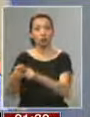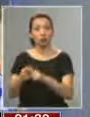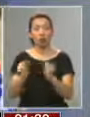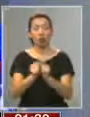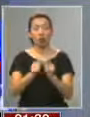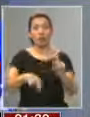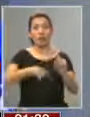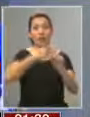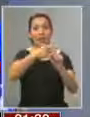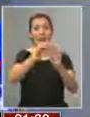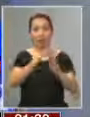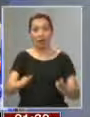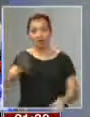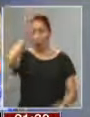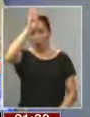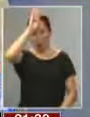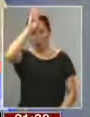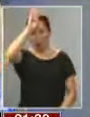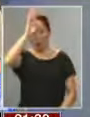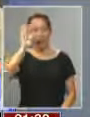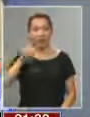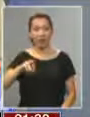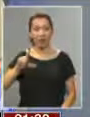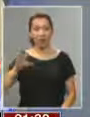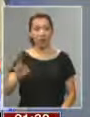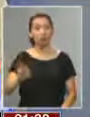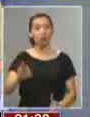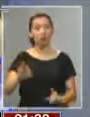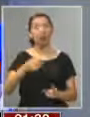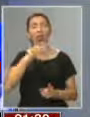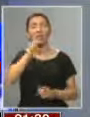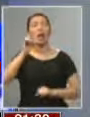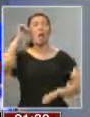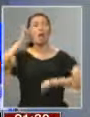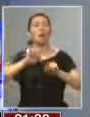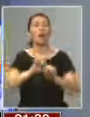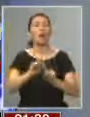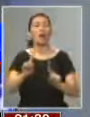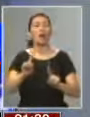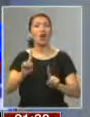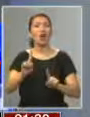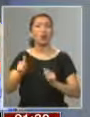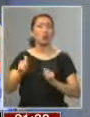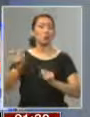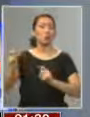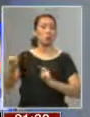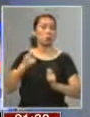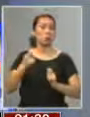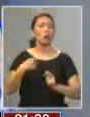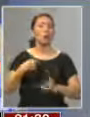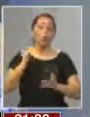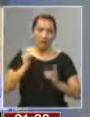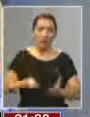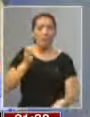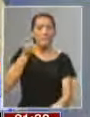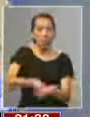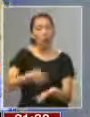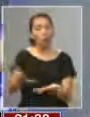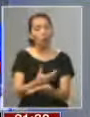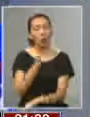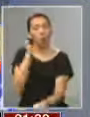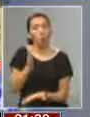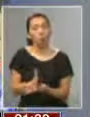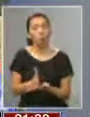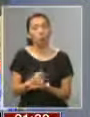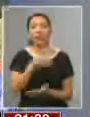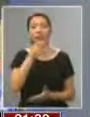Iglesia, con un Papa como el Papa Francisco, que le dice a los empresarios, miren, no se azoten, no ayunen, paguen salario justo. Que